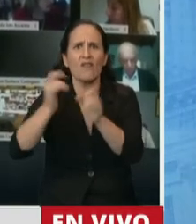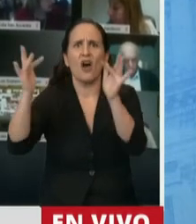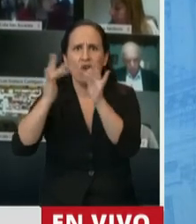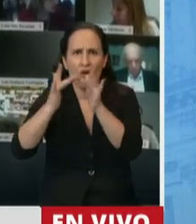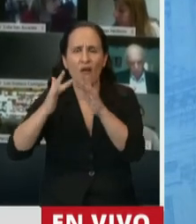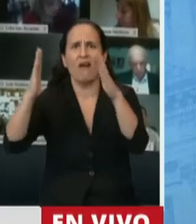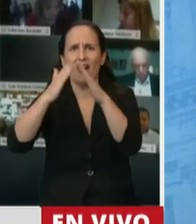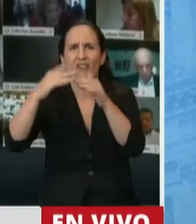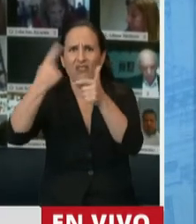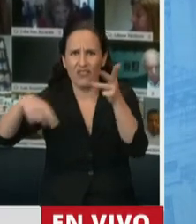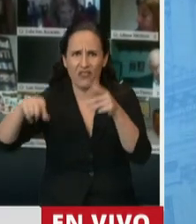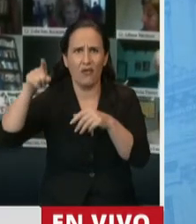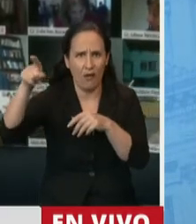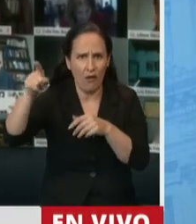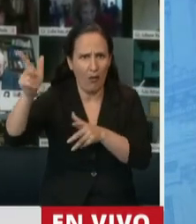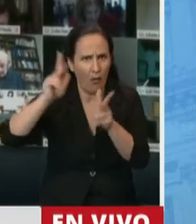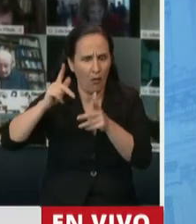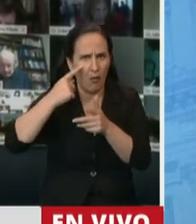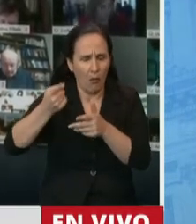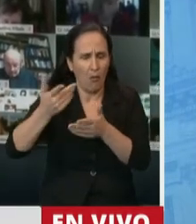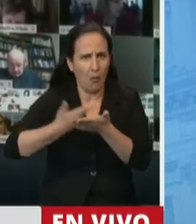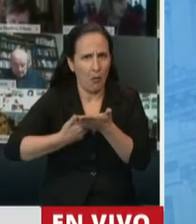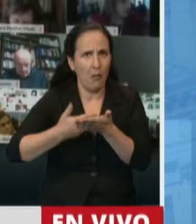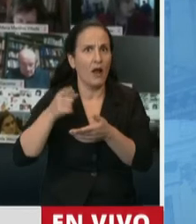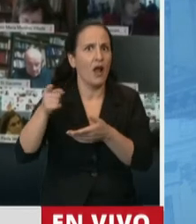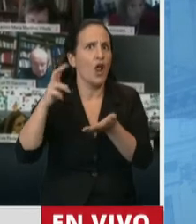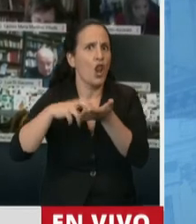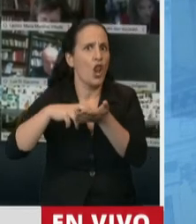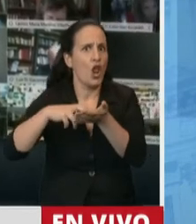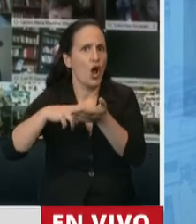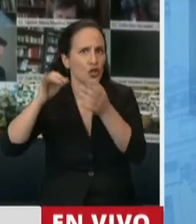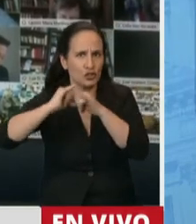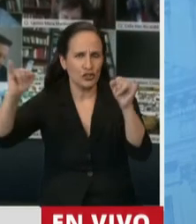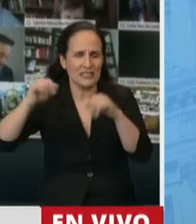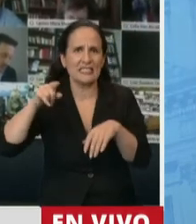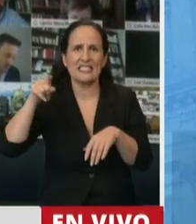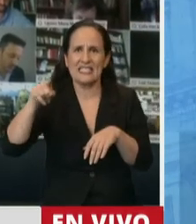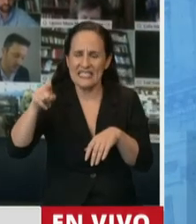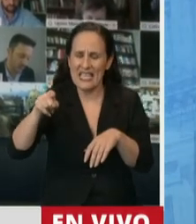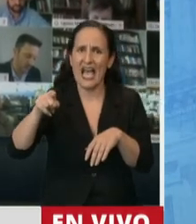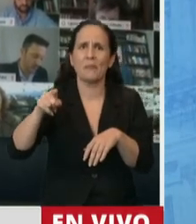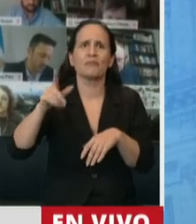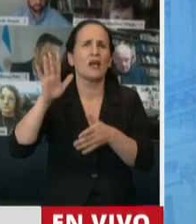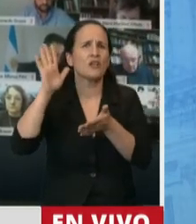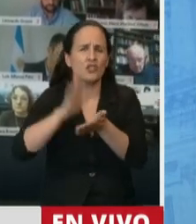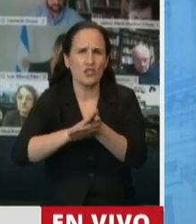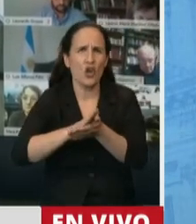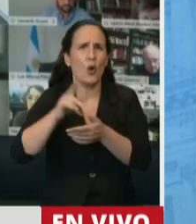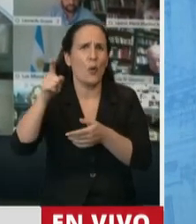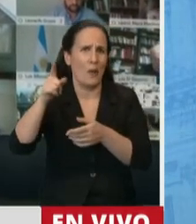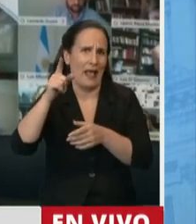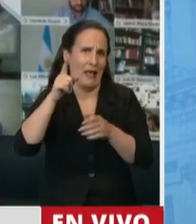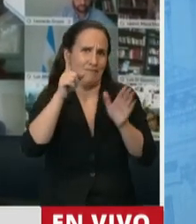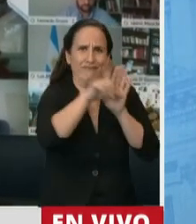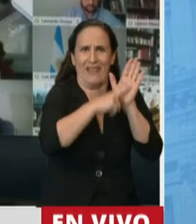Parlamento Español y para buena noticia y para tradición de la normativa laboral